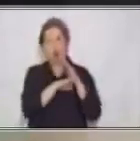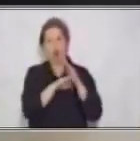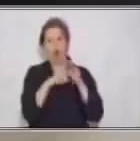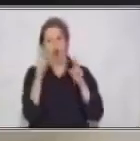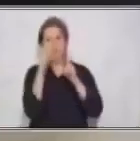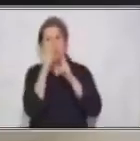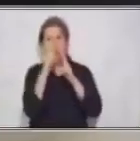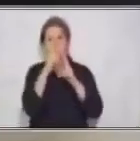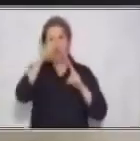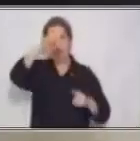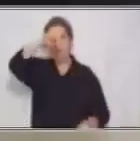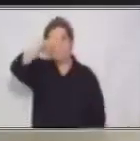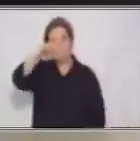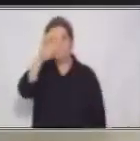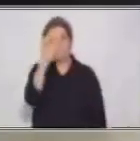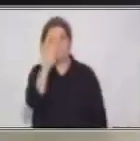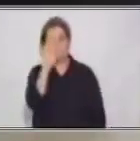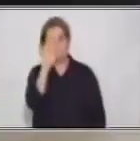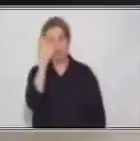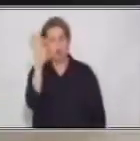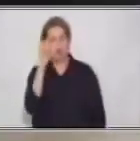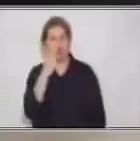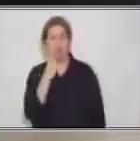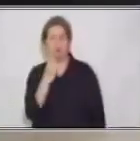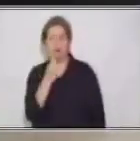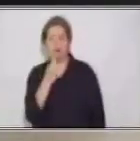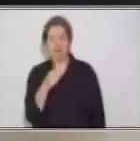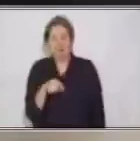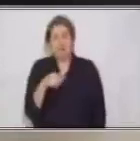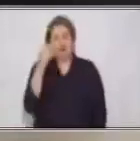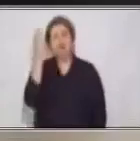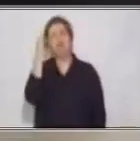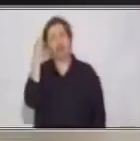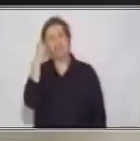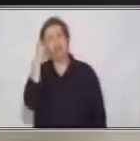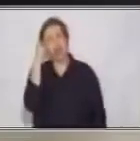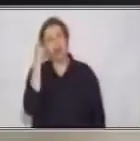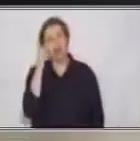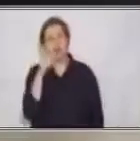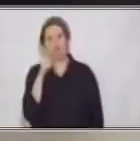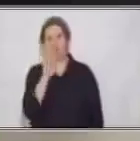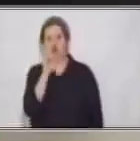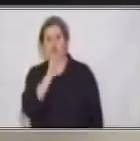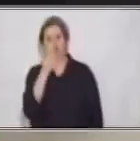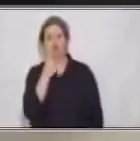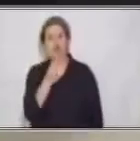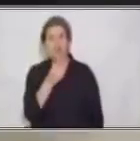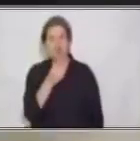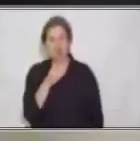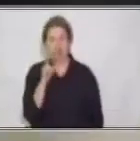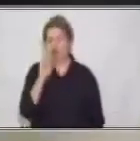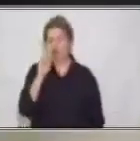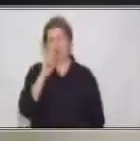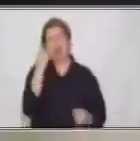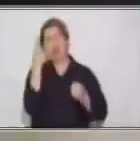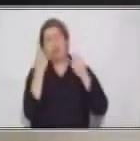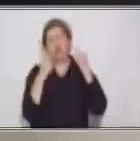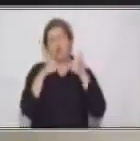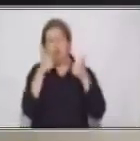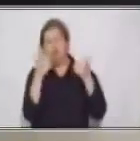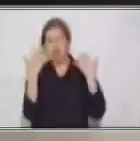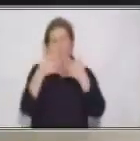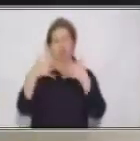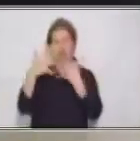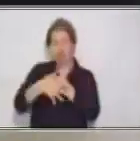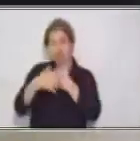diría lo sabía, no te lo dije. Y hace falta algo. Aquí se siente muy vacía si no está esta conjunción.